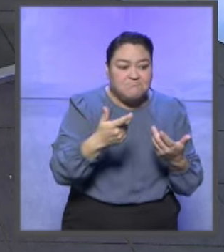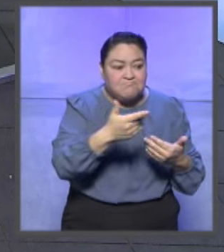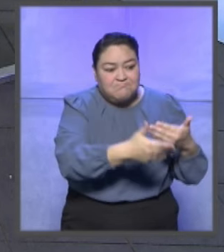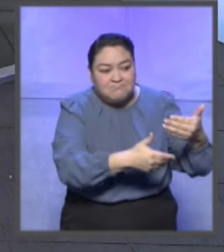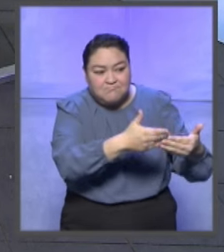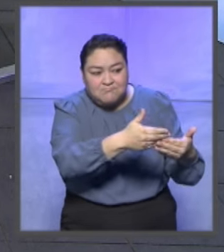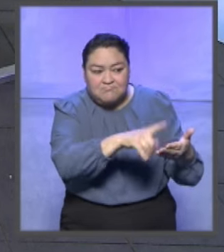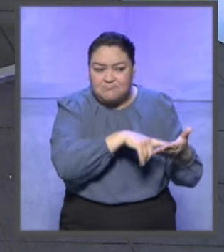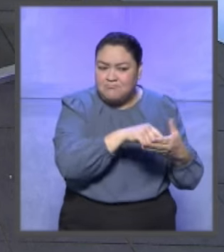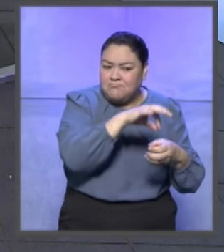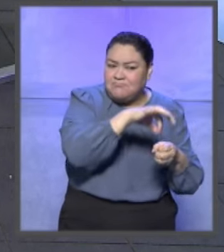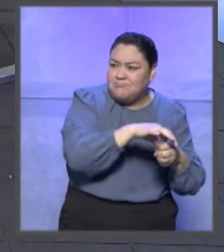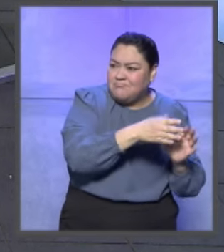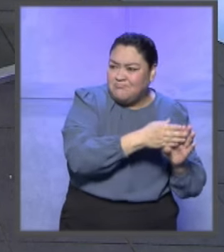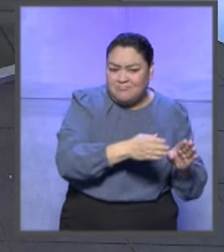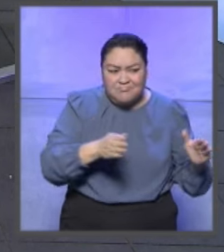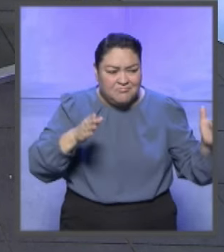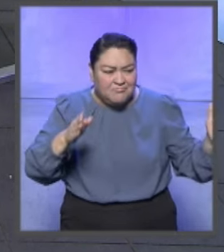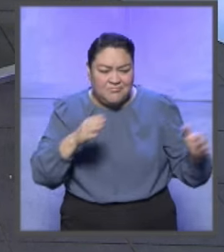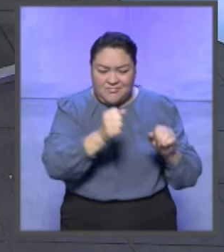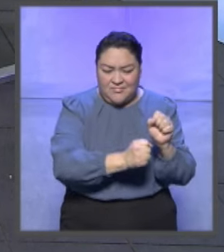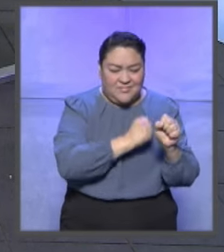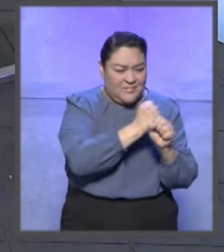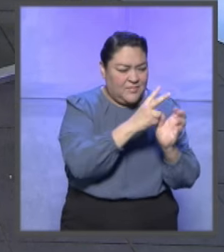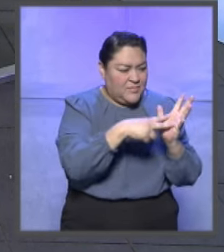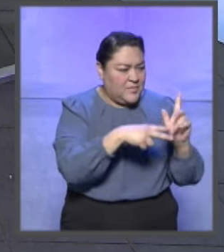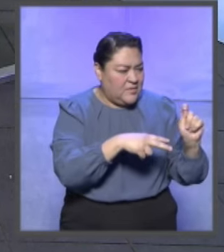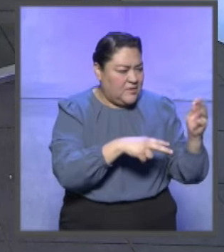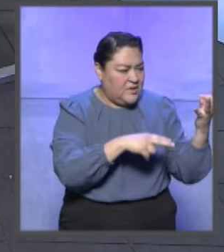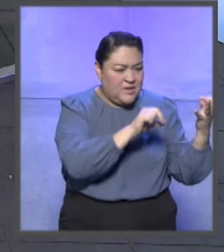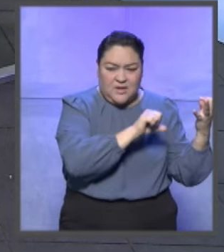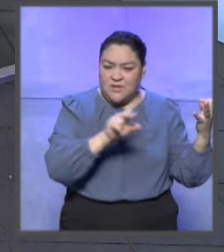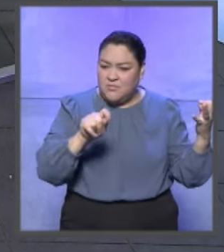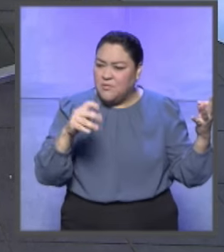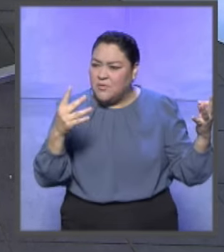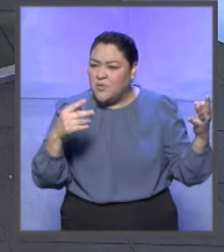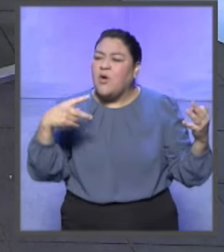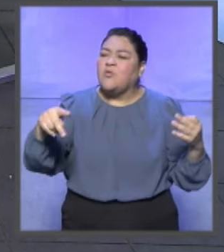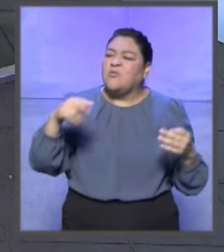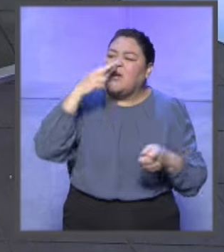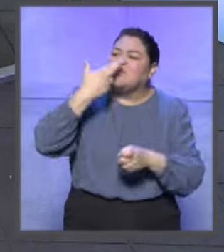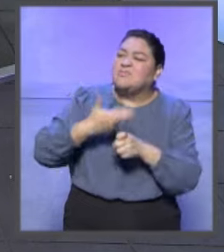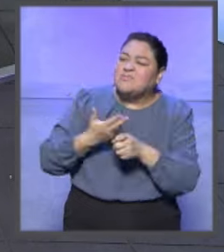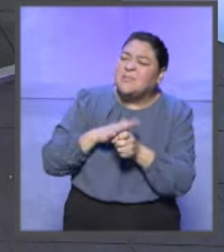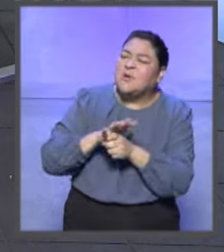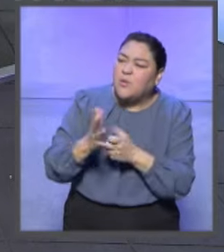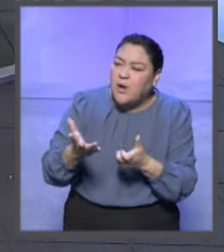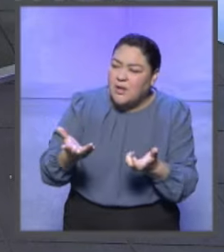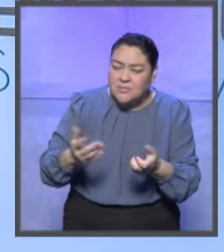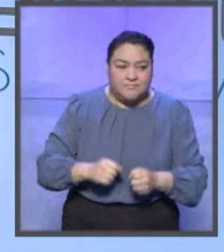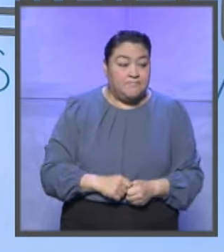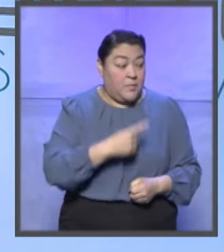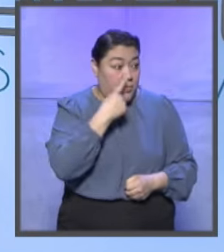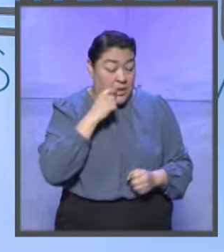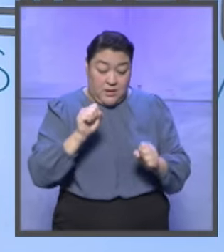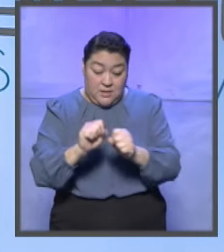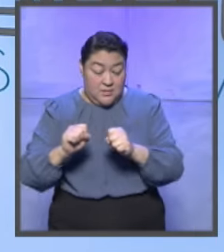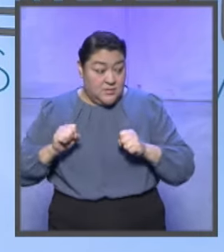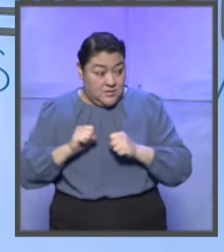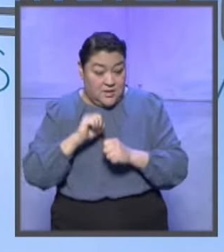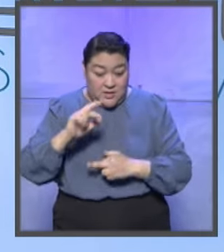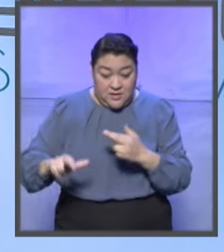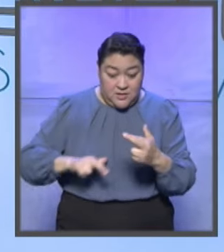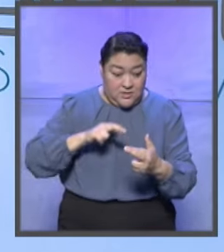Guadalajara con este proceso electoral 2023-2024 y que ya ha venido teniendo? Claro, pues la Sala Regional